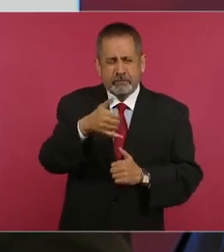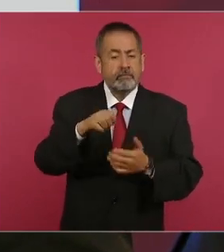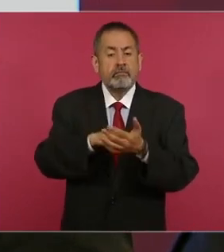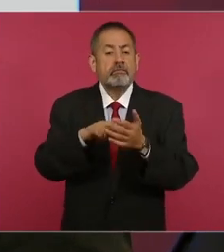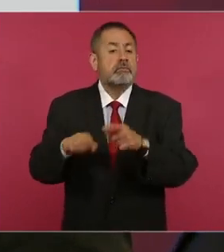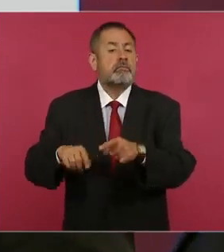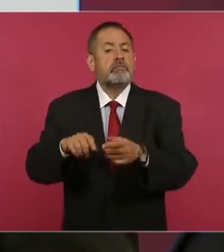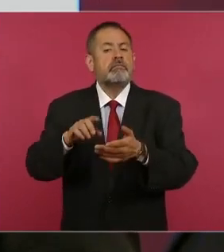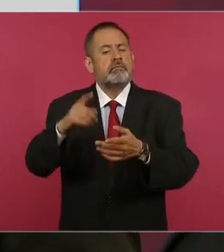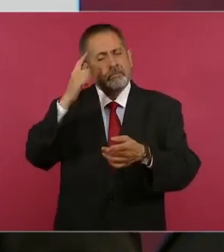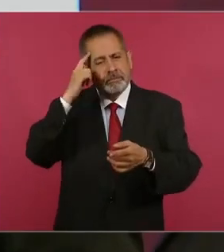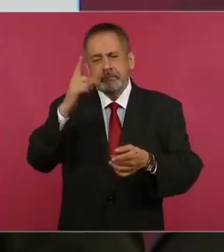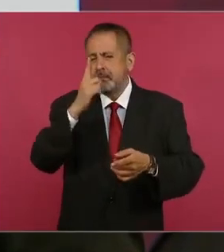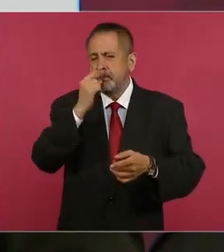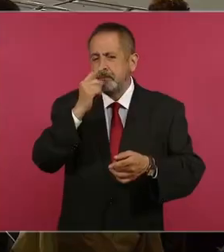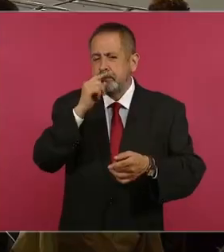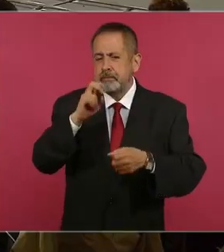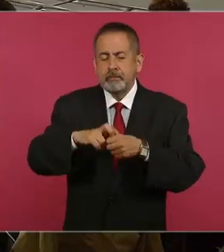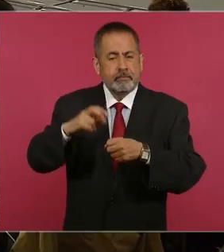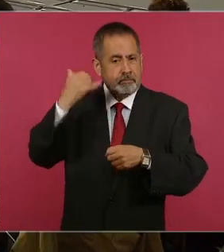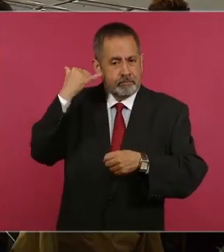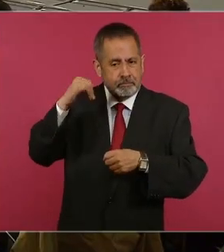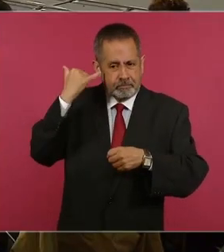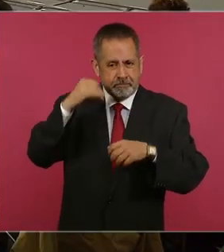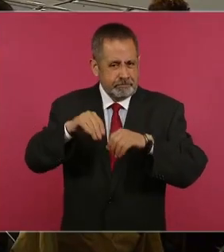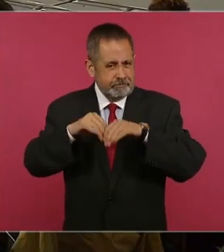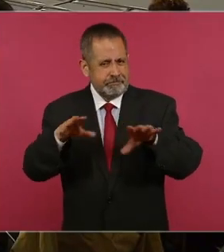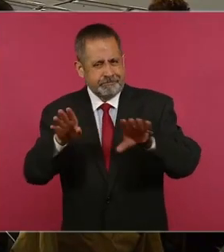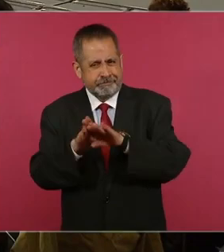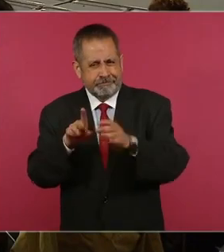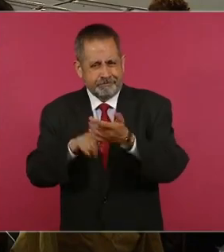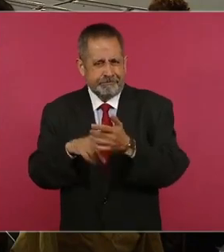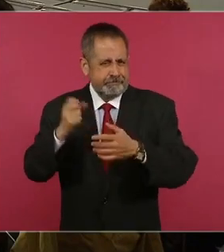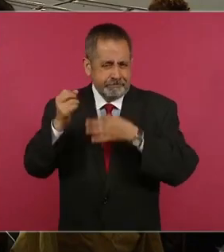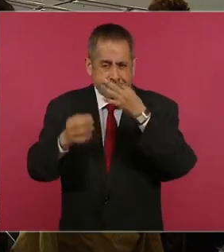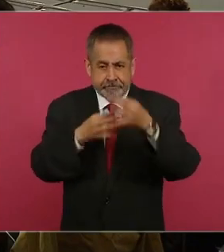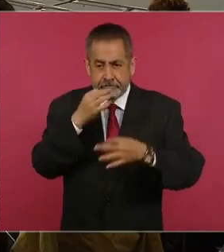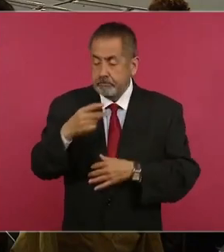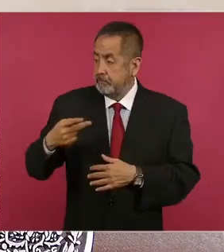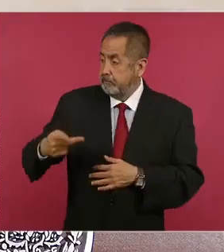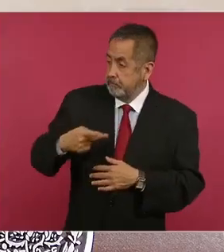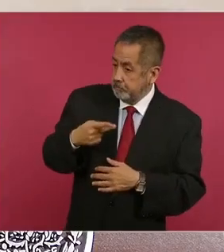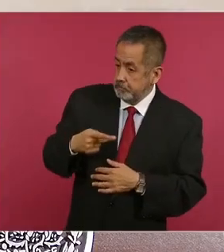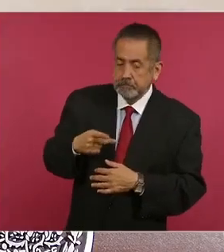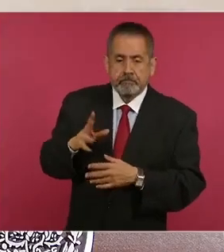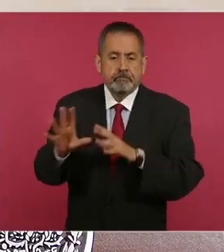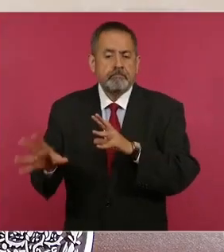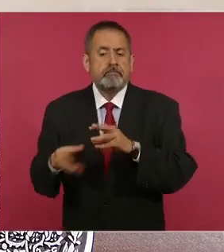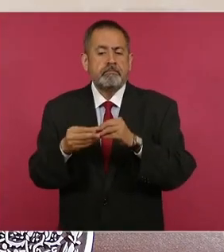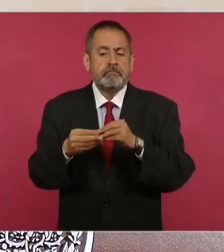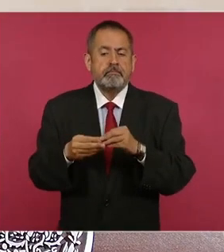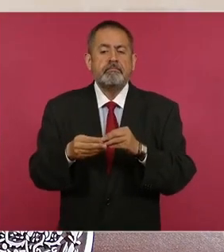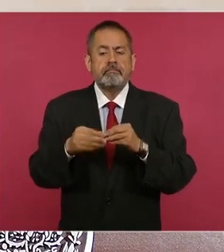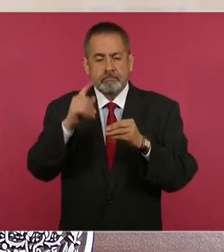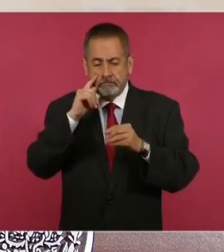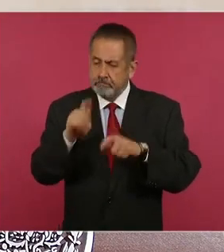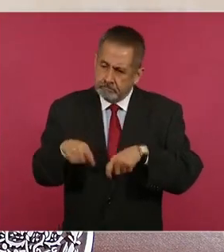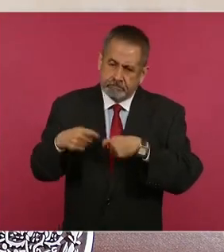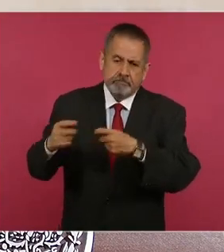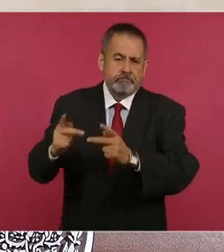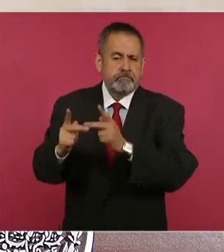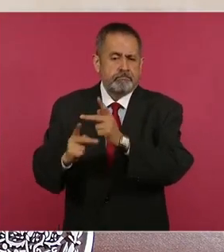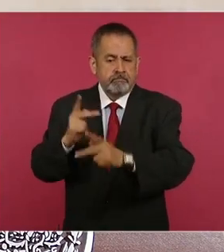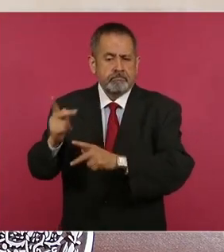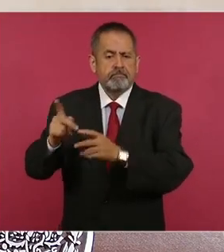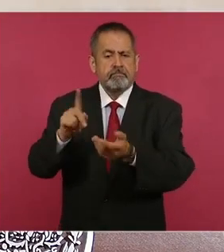policía de Yucatán, que también fue algo que salió en la conferencia mañanera y fue instrucción del presidente, se incorporara a tener créditos